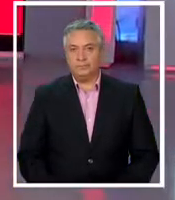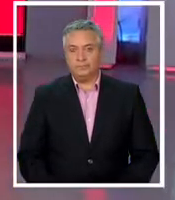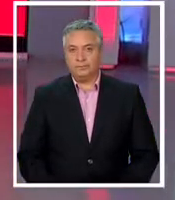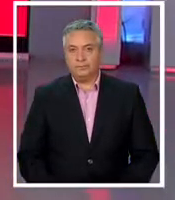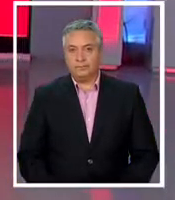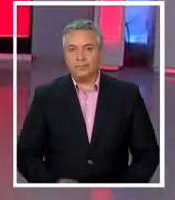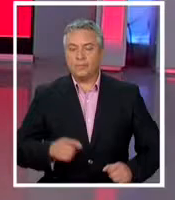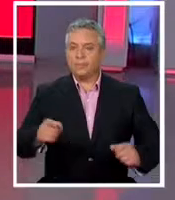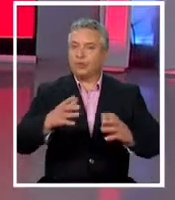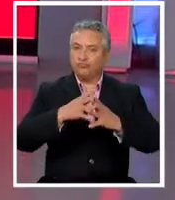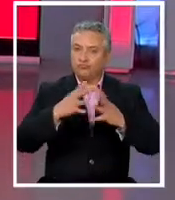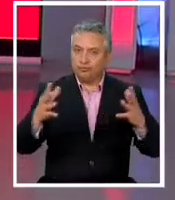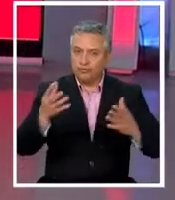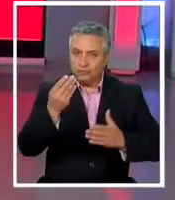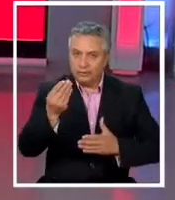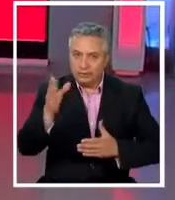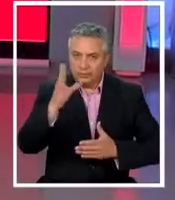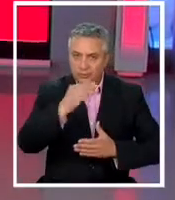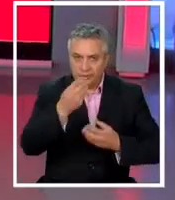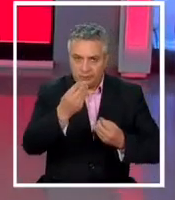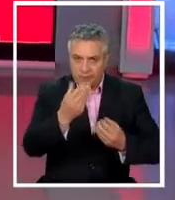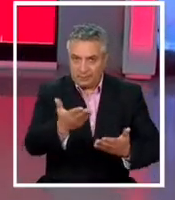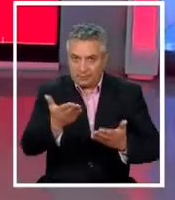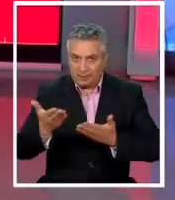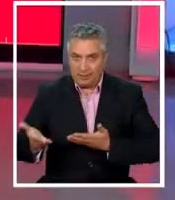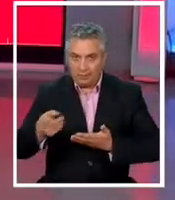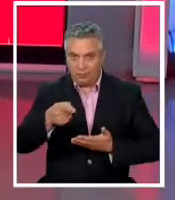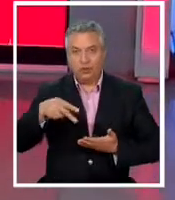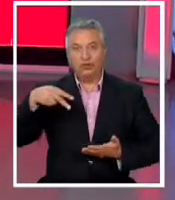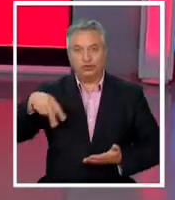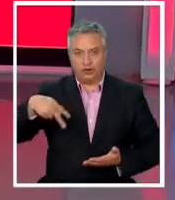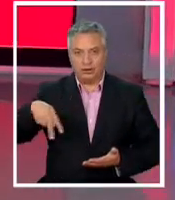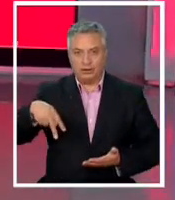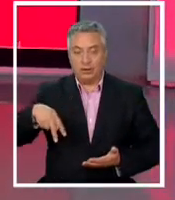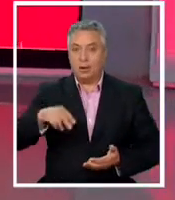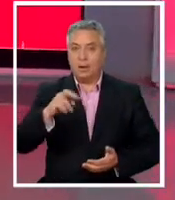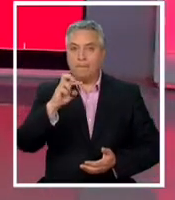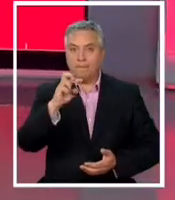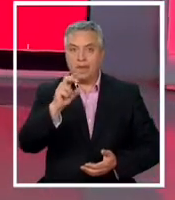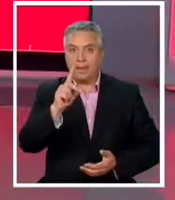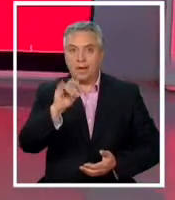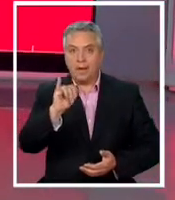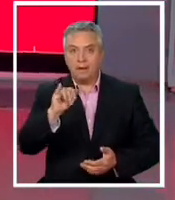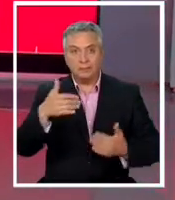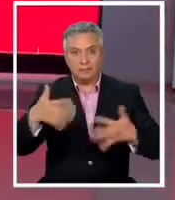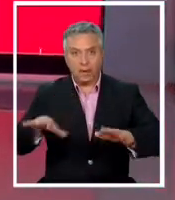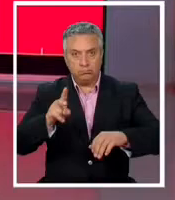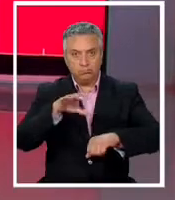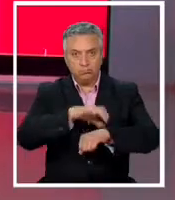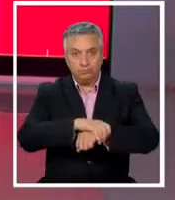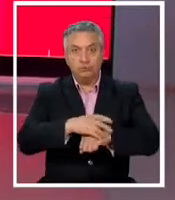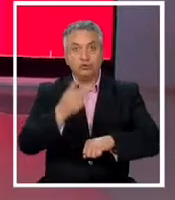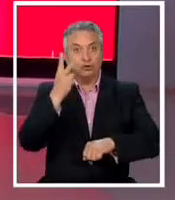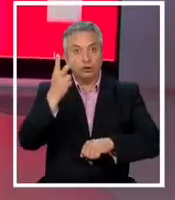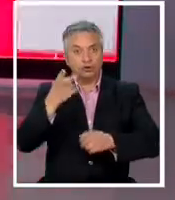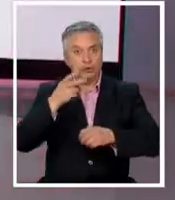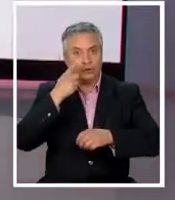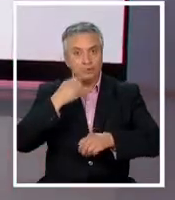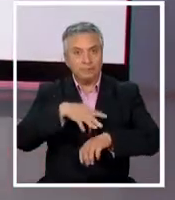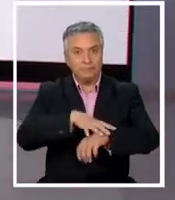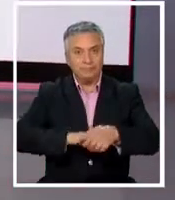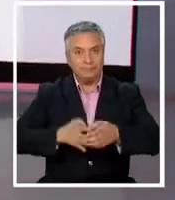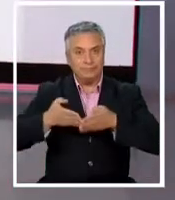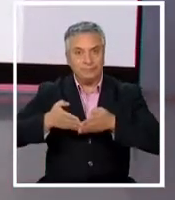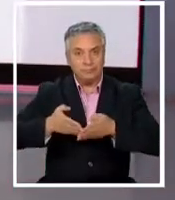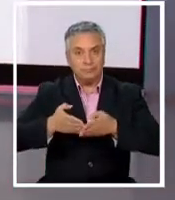Muy buenas noches, bienvenidos, bienvenidas a las noticias. La PDI detuvo a dos infantes de Marina por el homicidio del